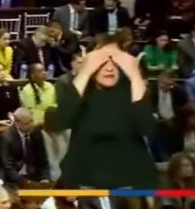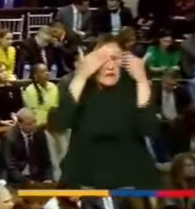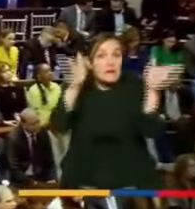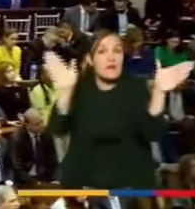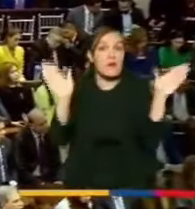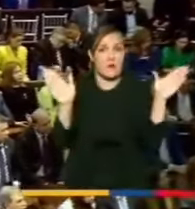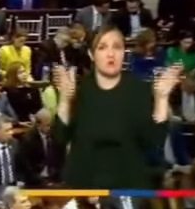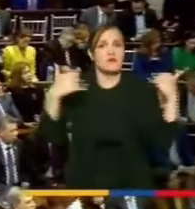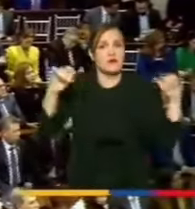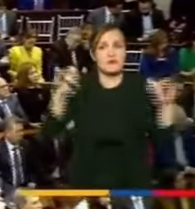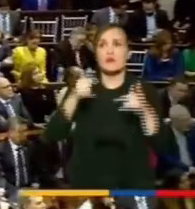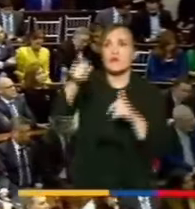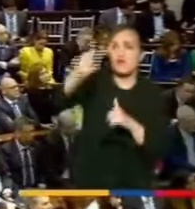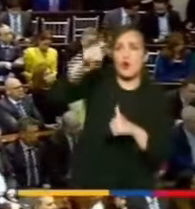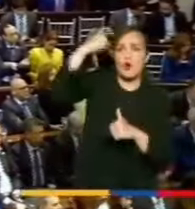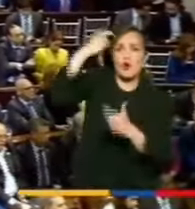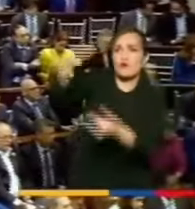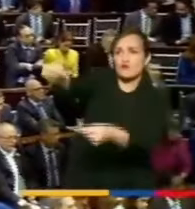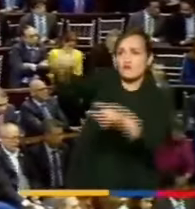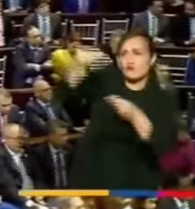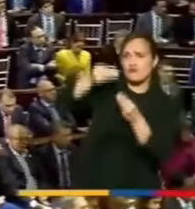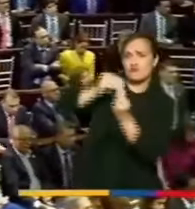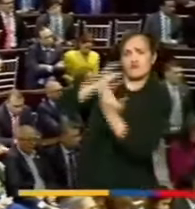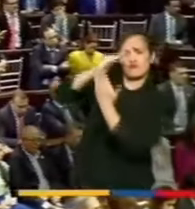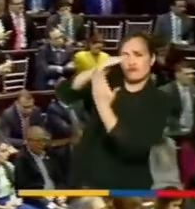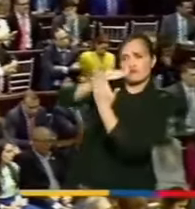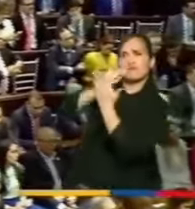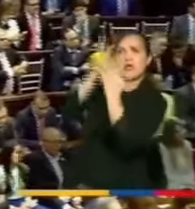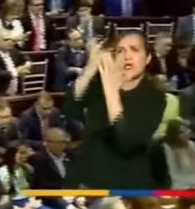garantías para adelantar su agenda legislativa